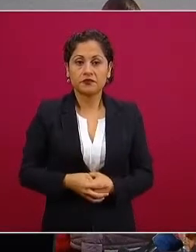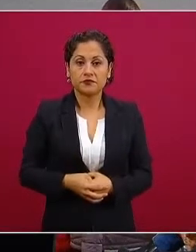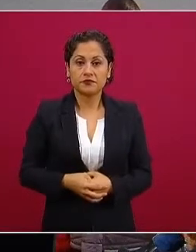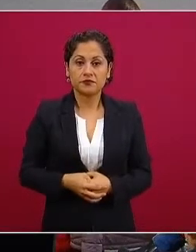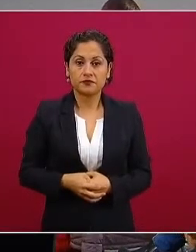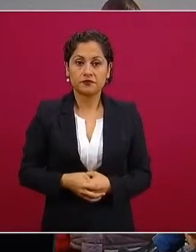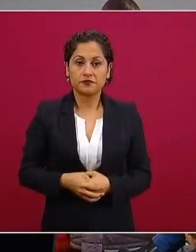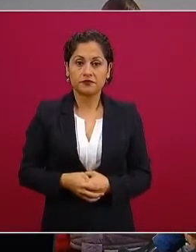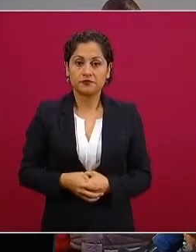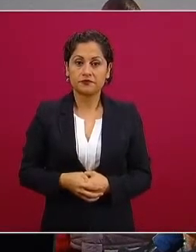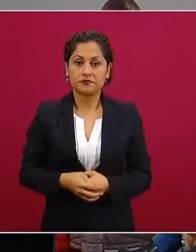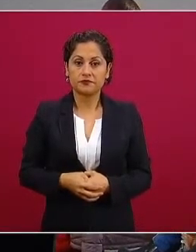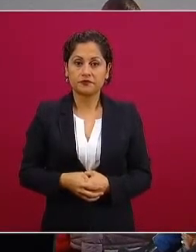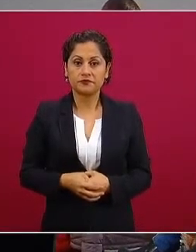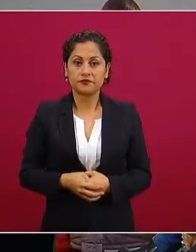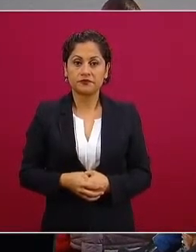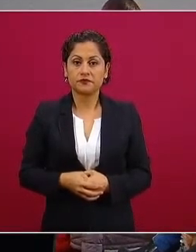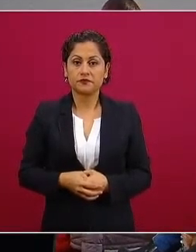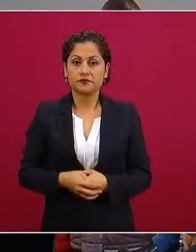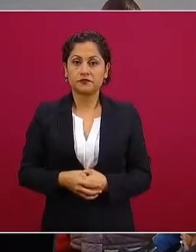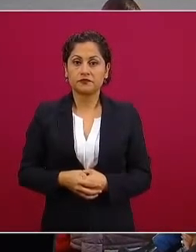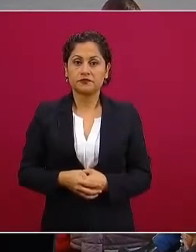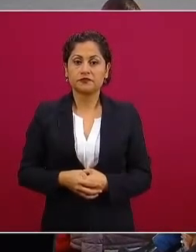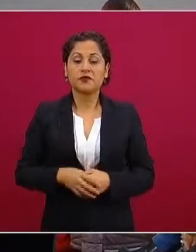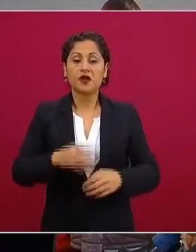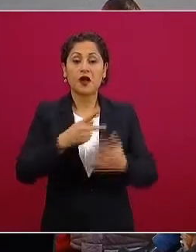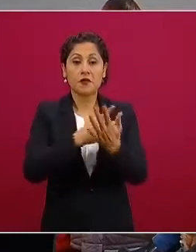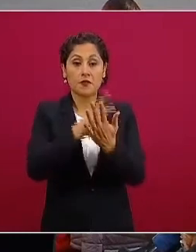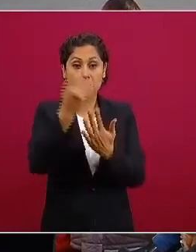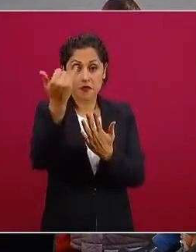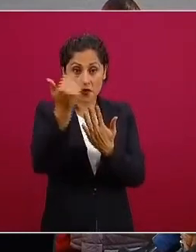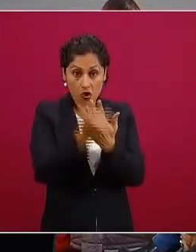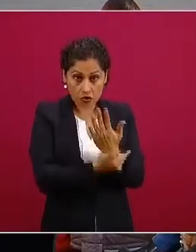cancelado proyectos mineros